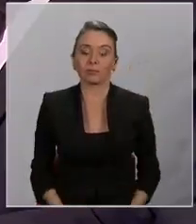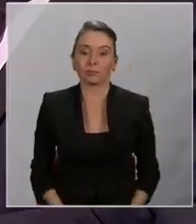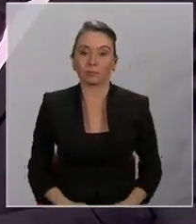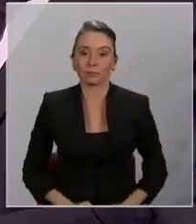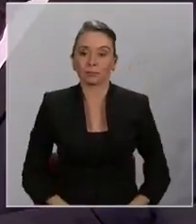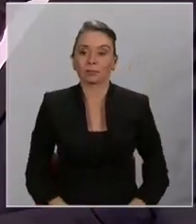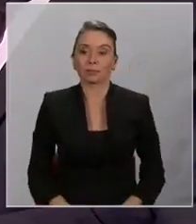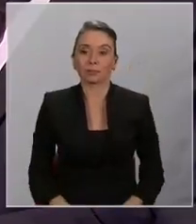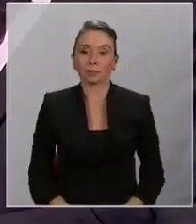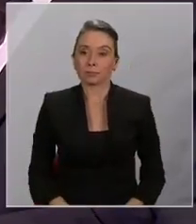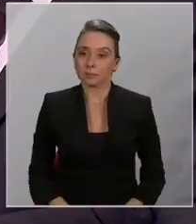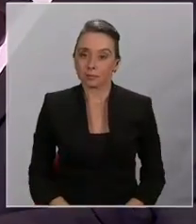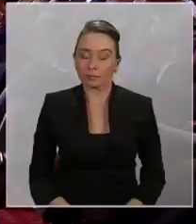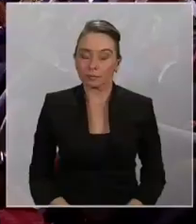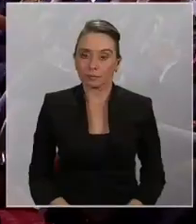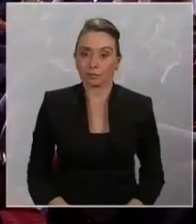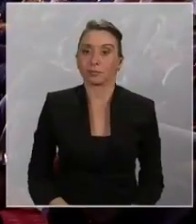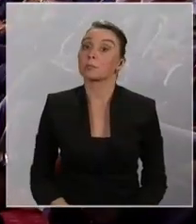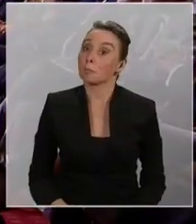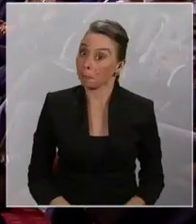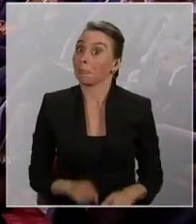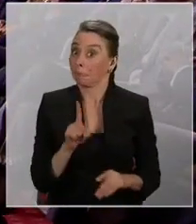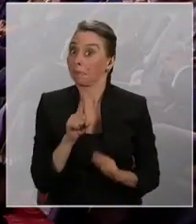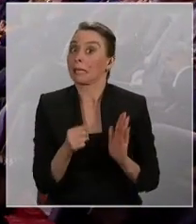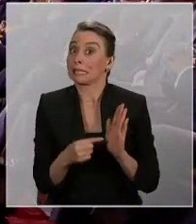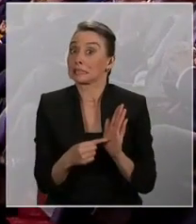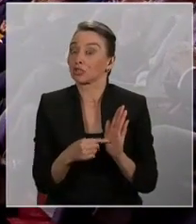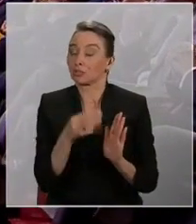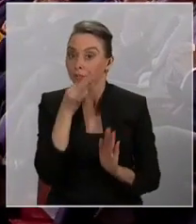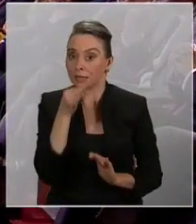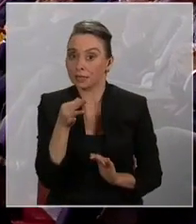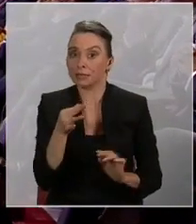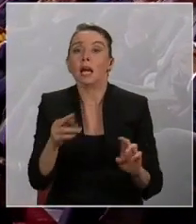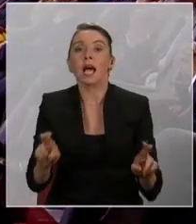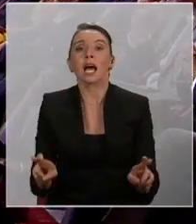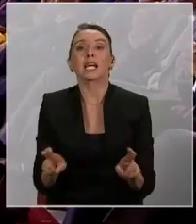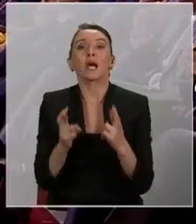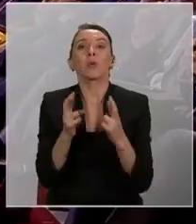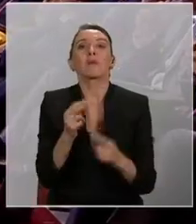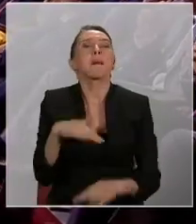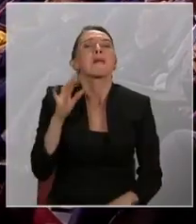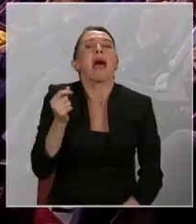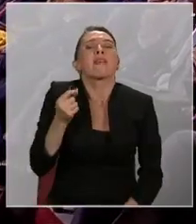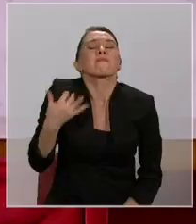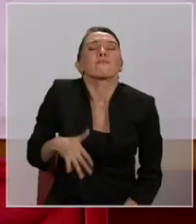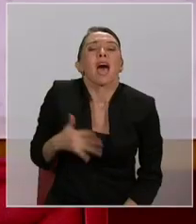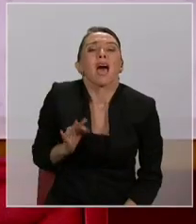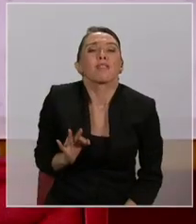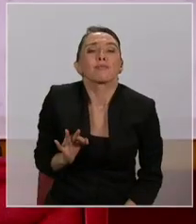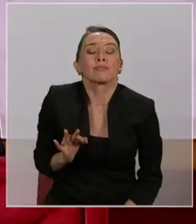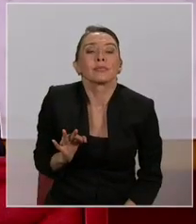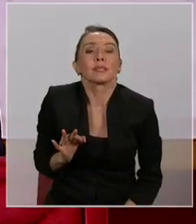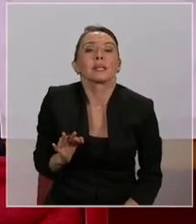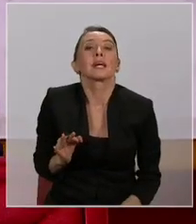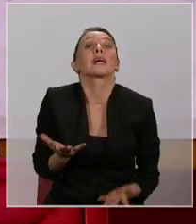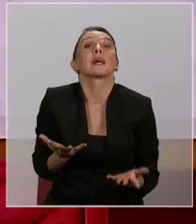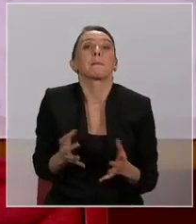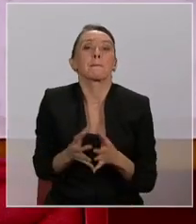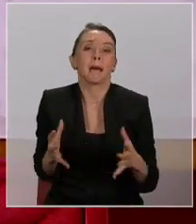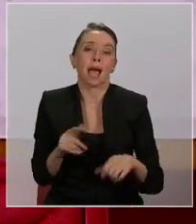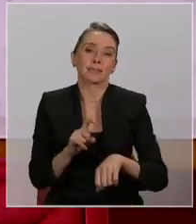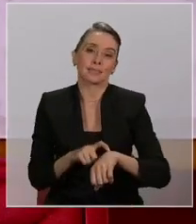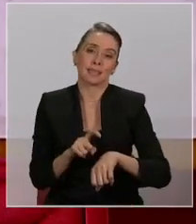Y esto recupera lo más valioso, que es más tiempo